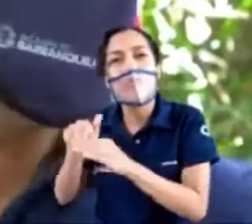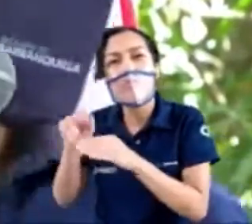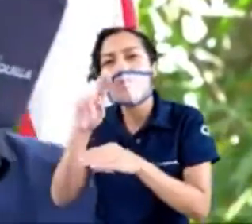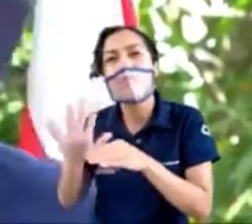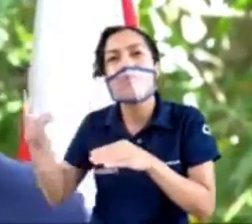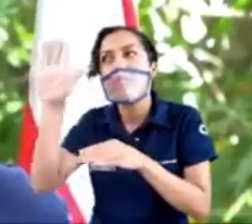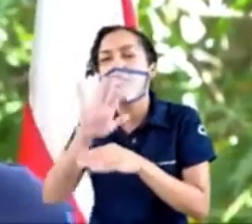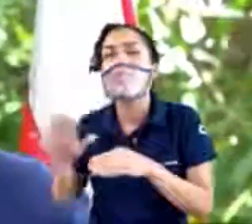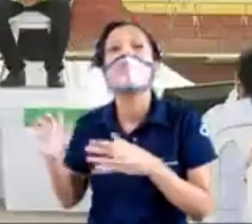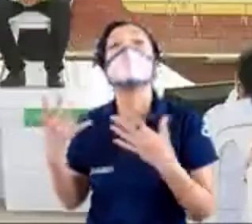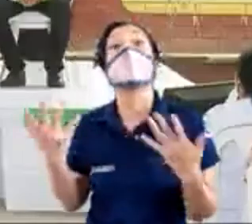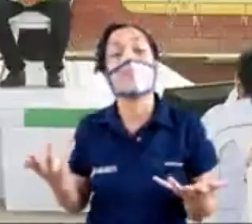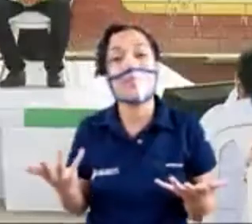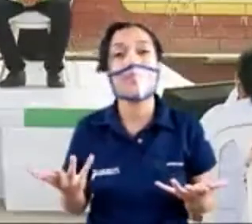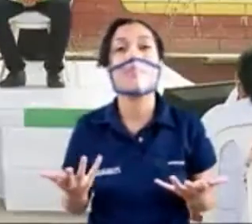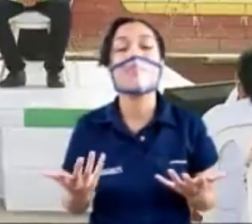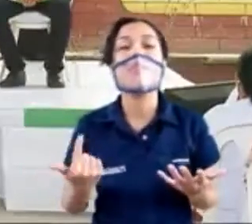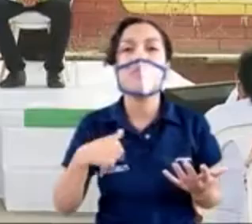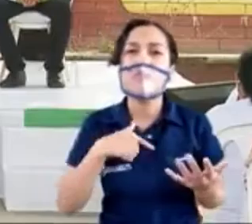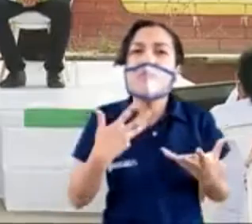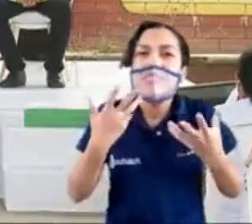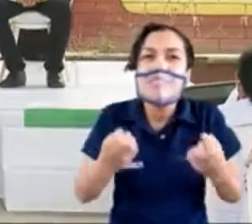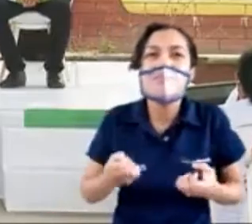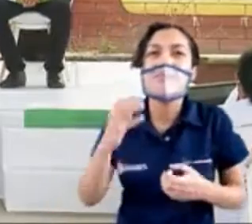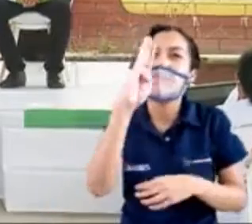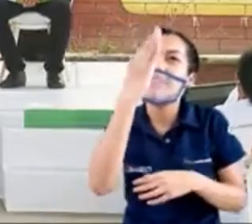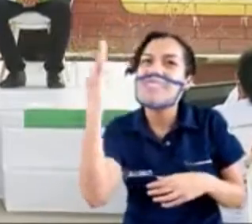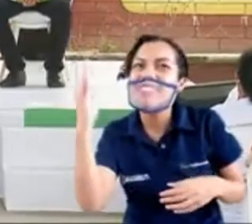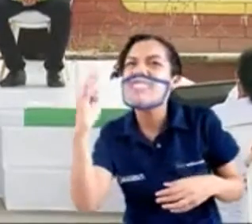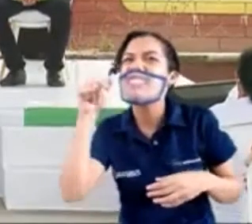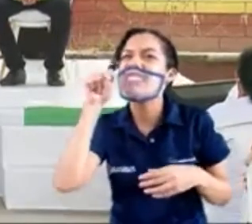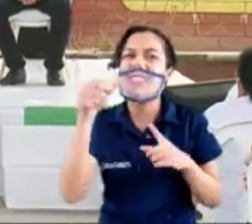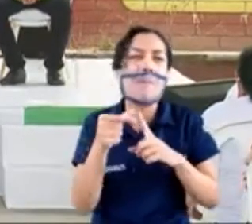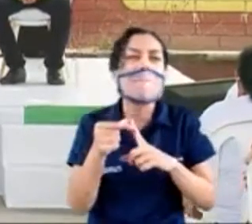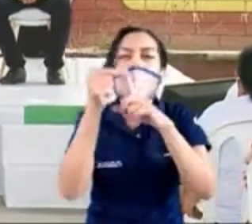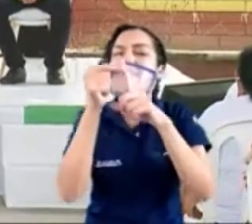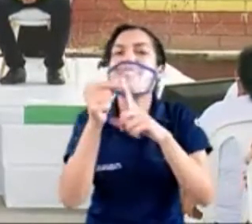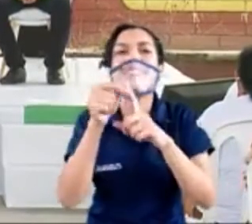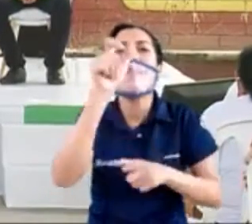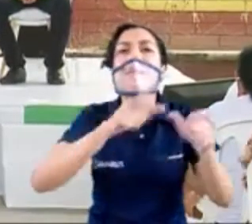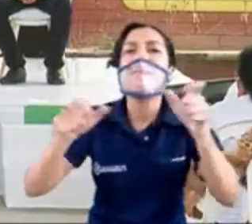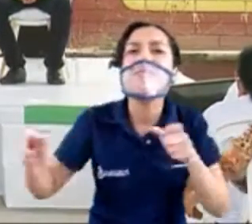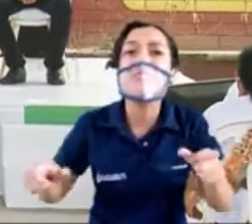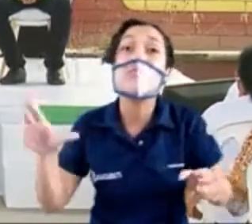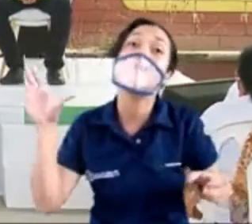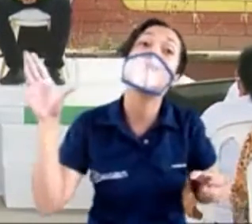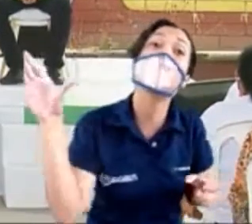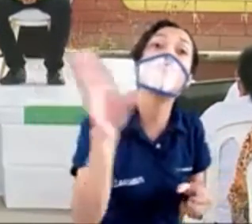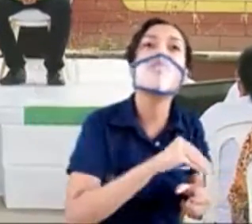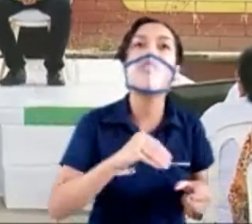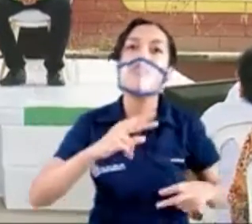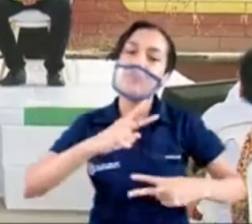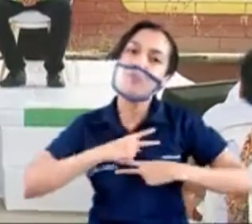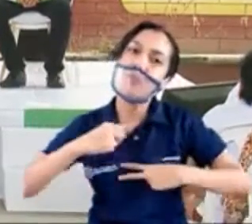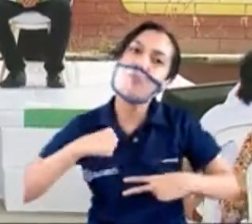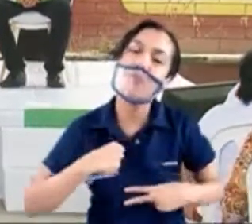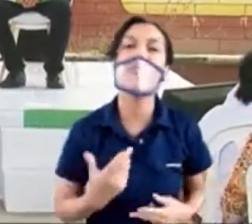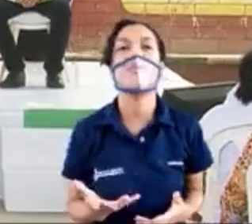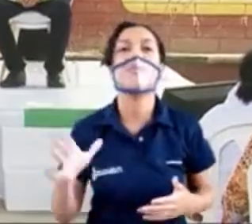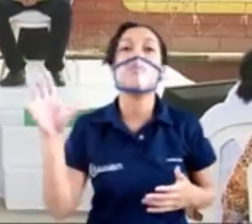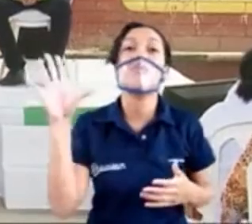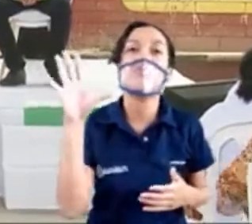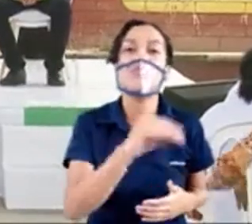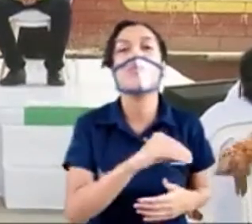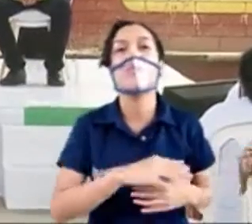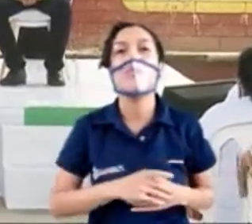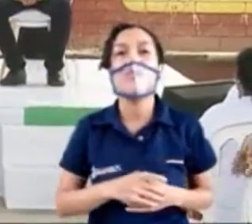queremos que Barranquilla sea una ciudad de propietarios. Porque el gobierno está diciendo, el que quiera, no tiene que hablar